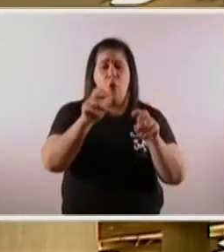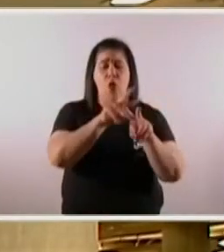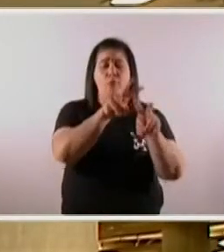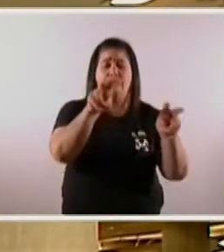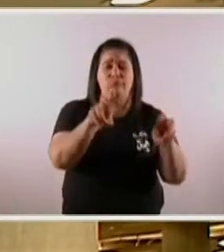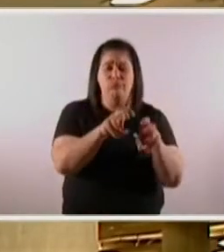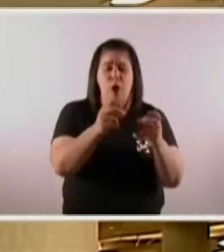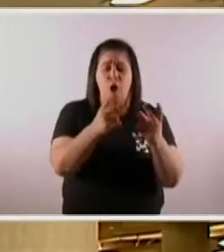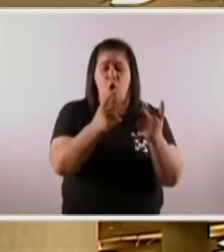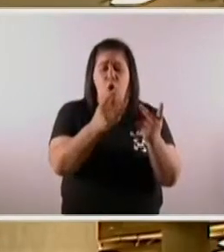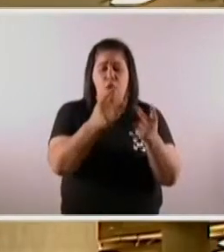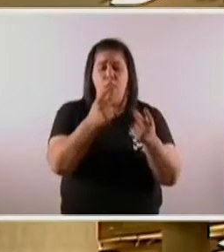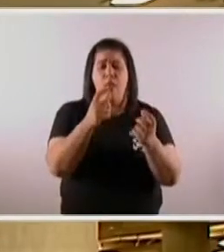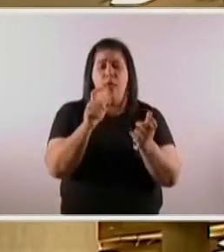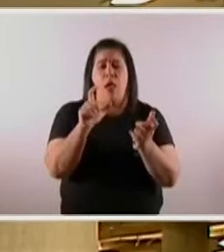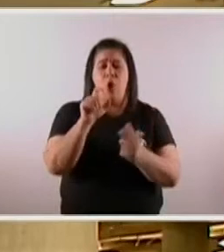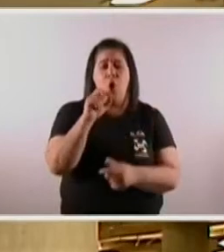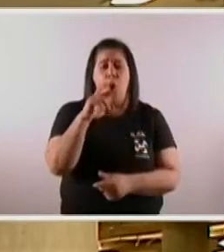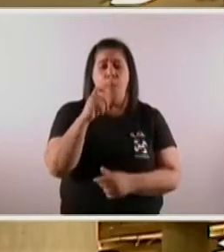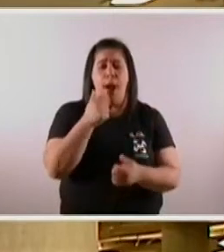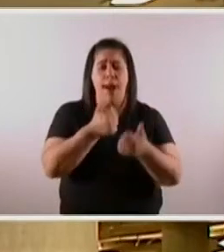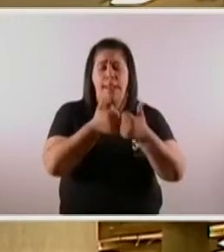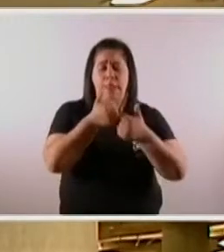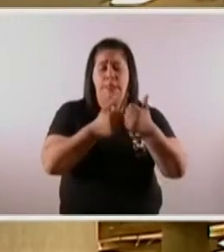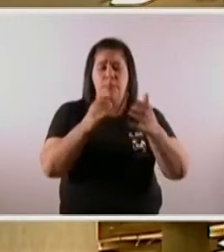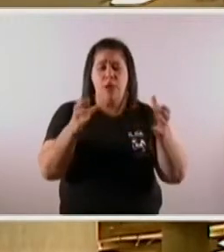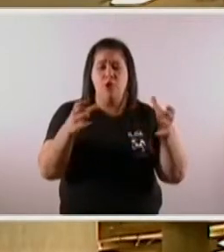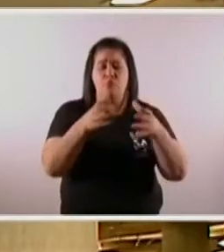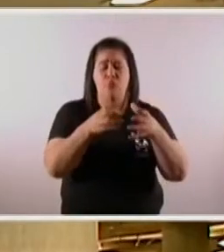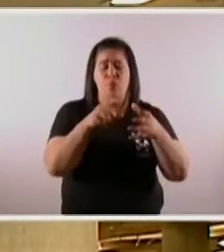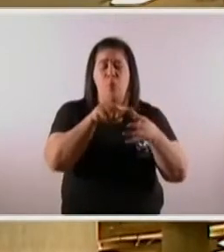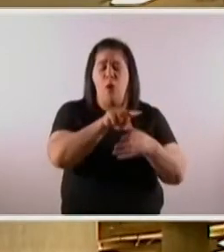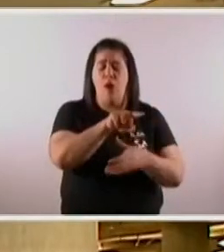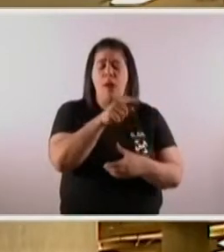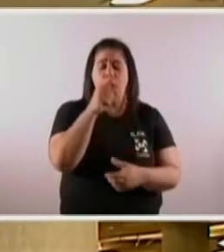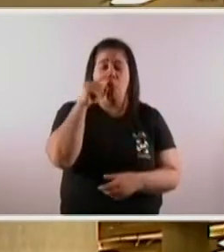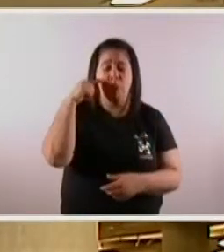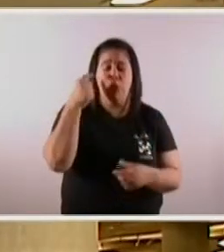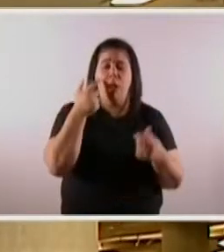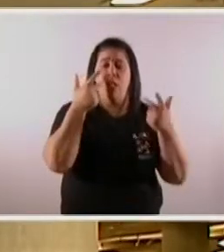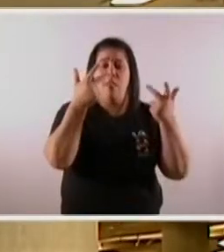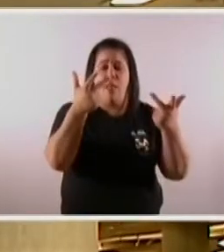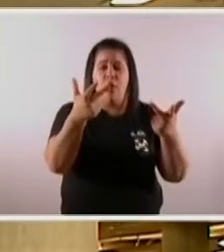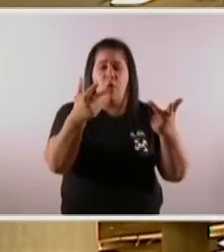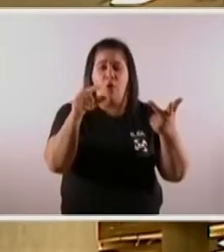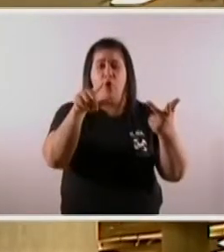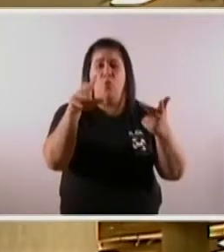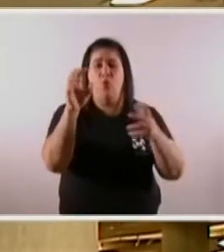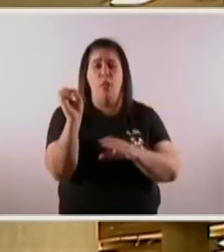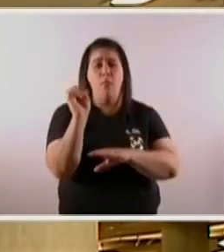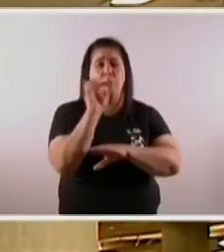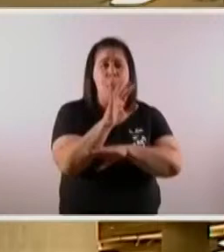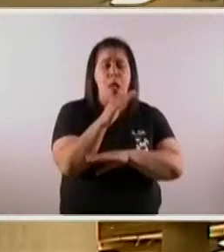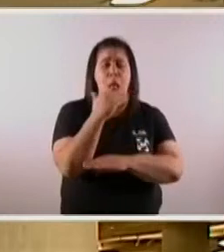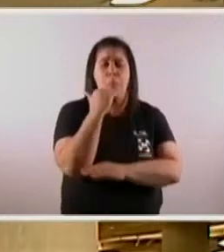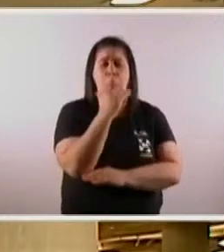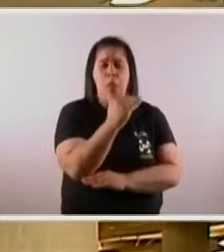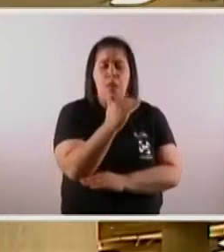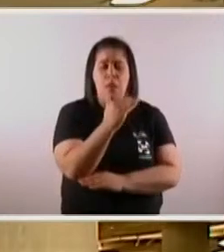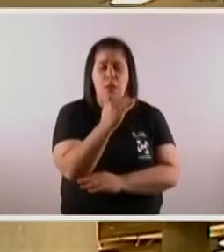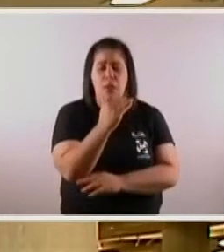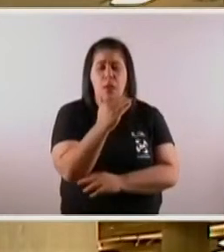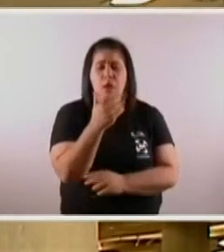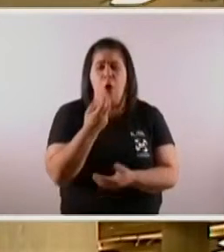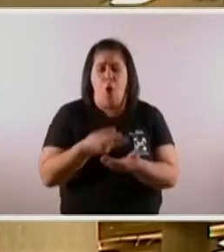la coparticipación para la ciudad desde la Quinta de Olivos, él había mencionado y usted que le había mandado un mensaje. ¿Volvió a hablar